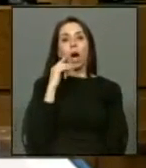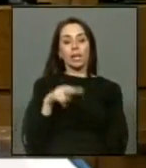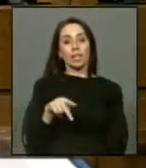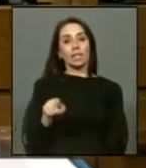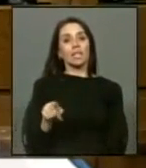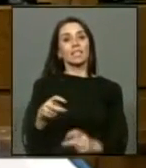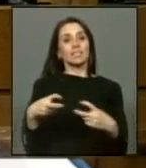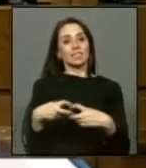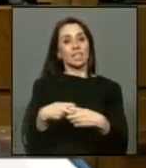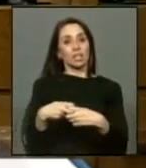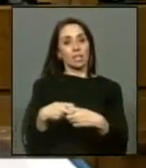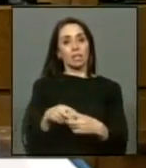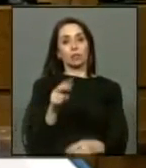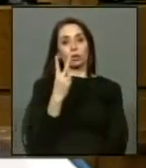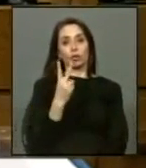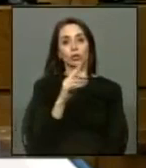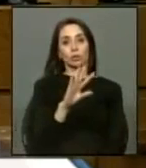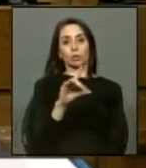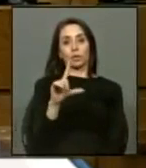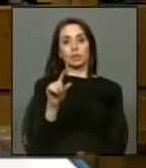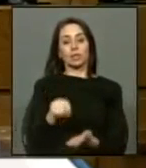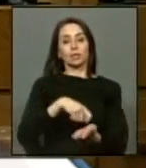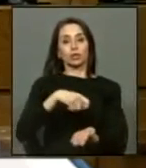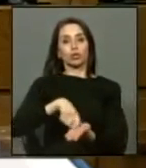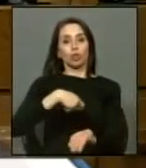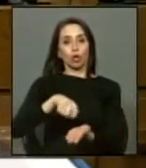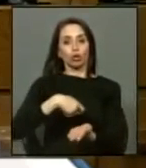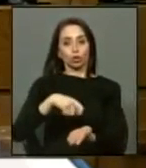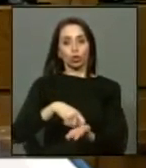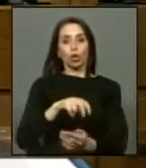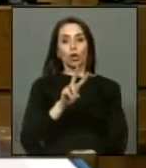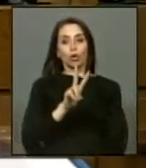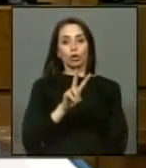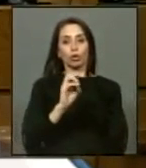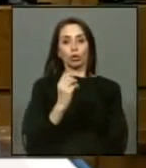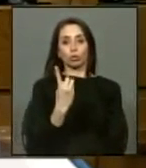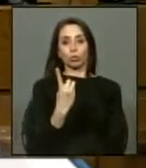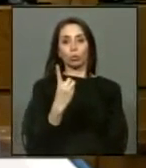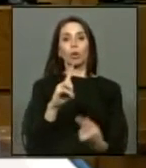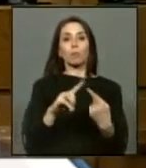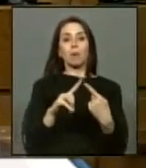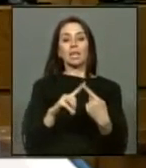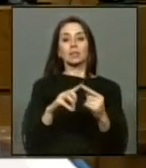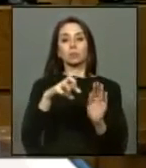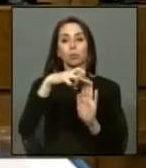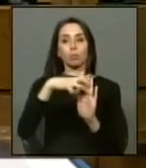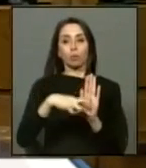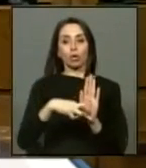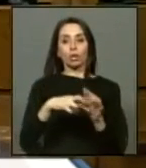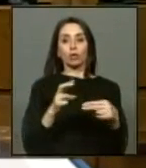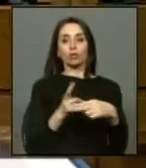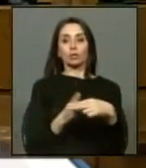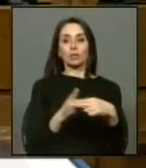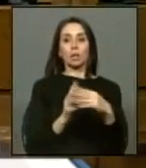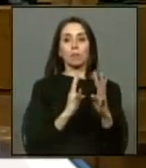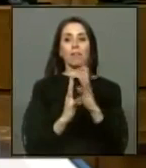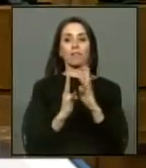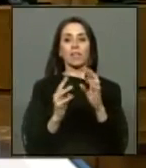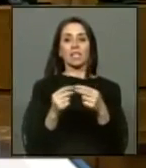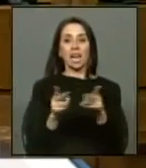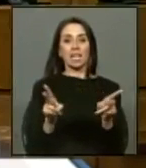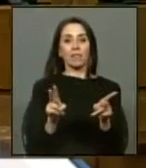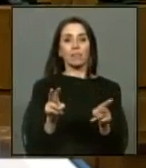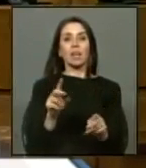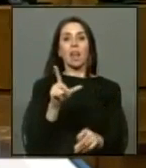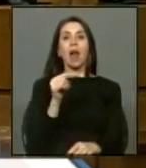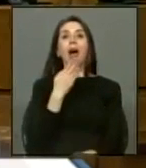sindicato está compuesto por 257 socios, los cuales 201 participaron en un proyecto que se denominaba Feria Libre La